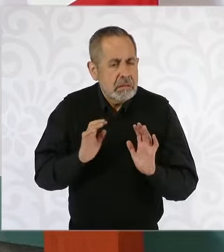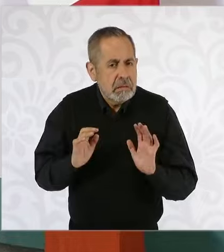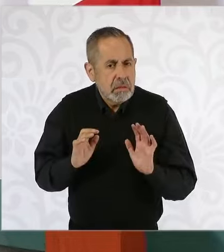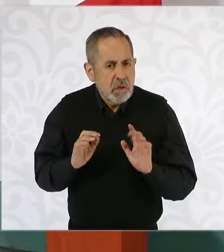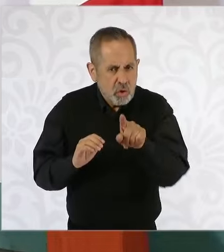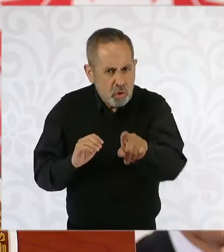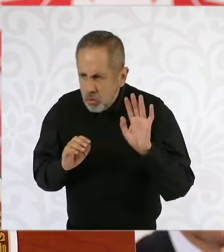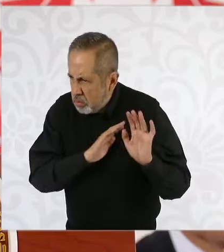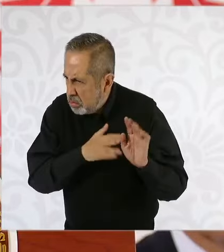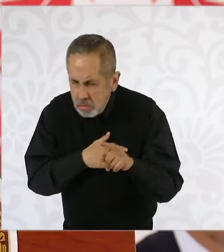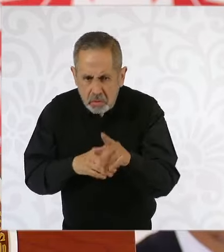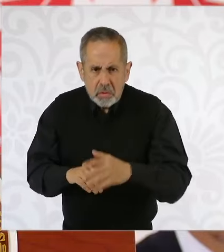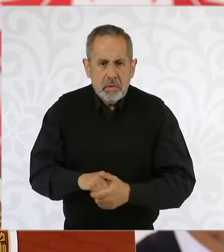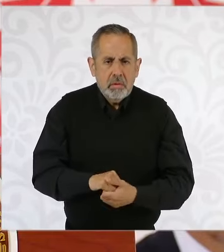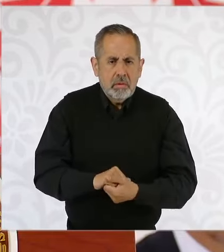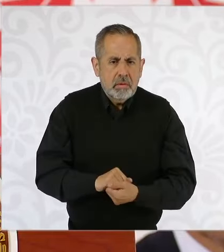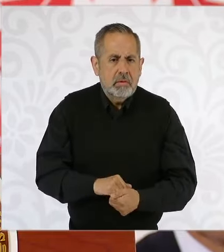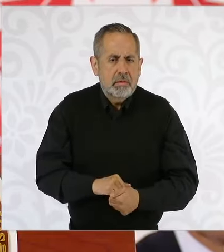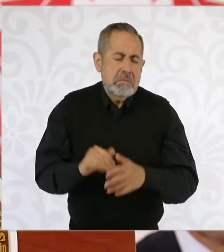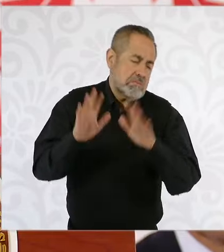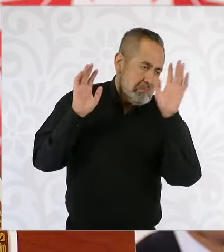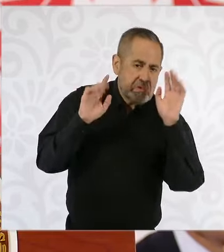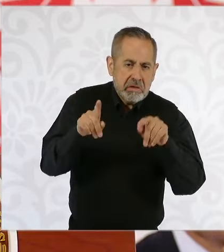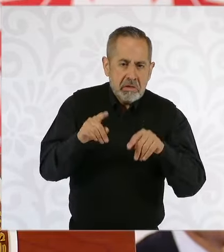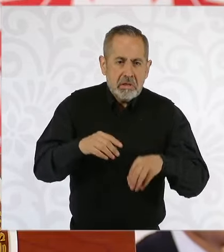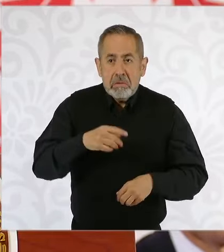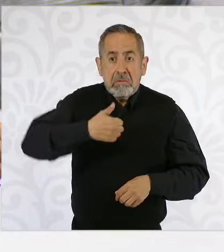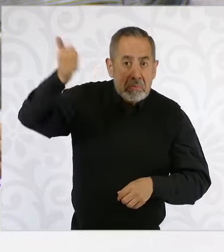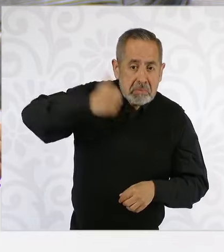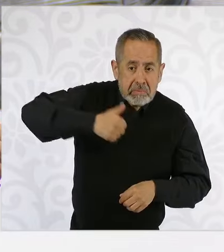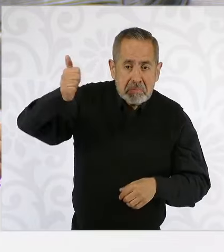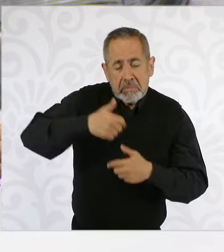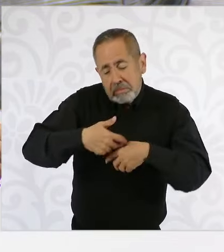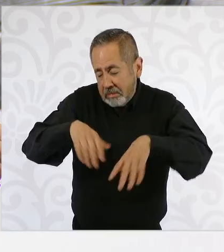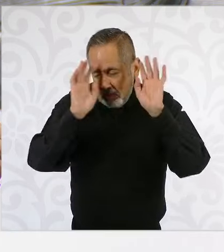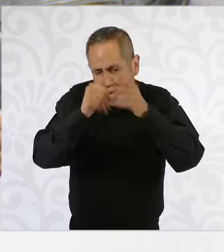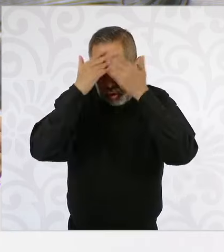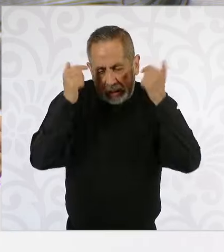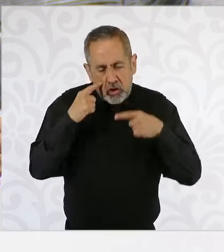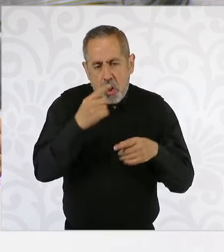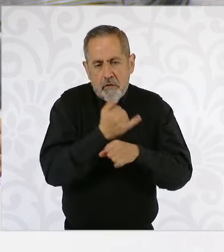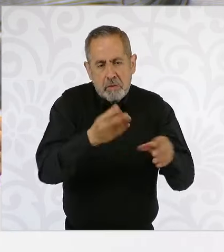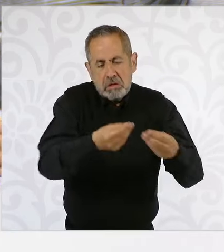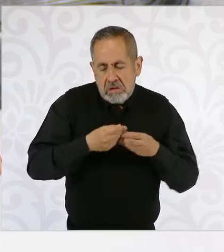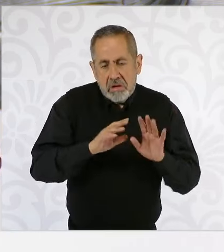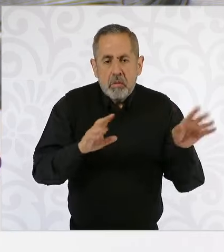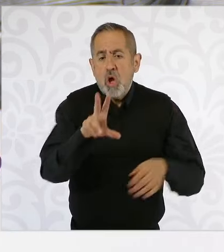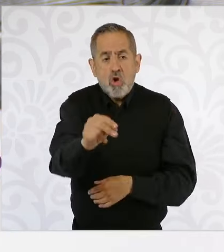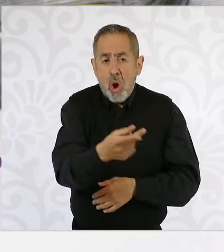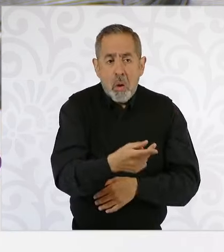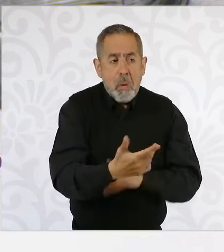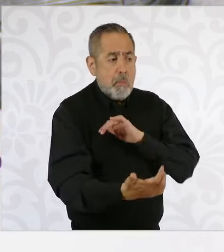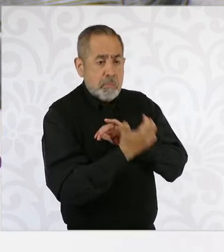No vive en España. Bueno, a lo mejor va y viene, quién sabe. Sí, no sé, no tengo información. No, no,